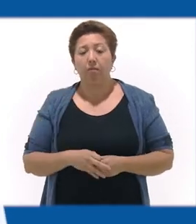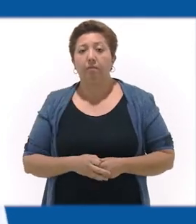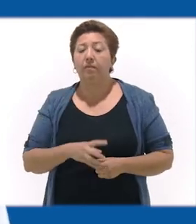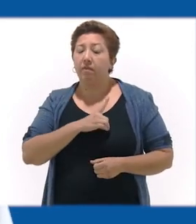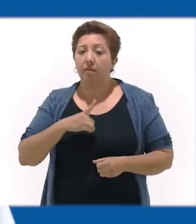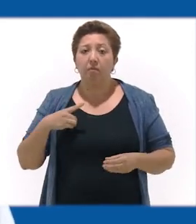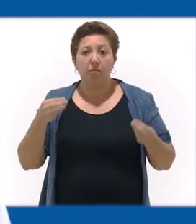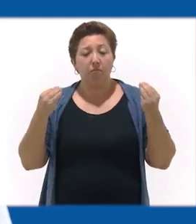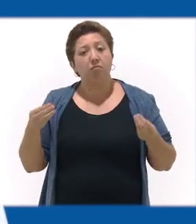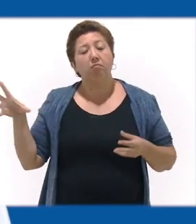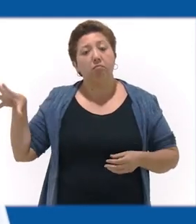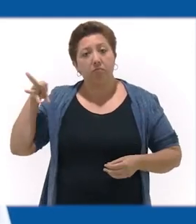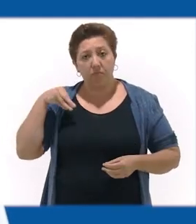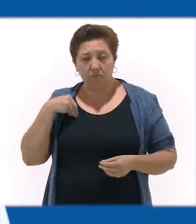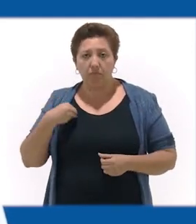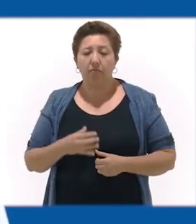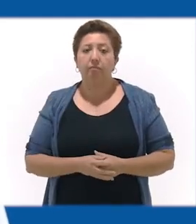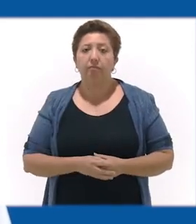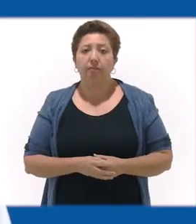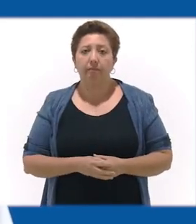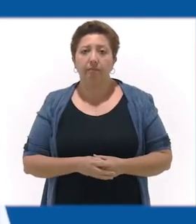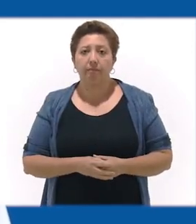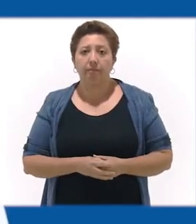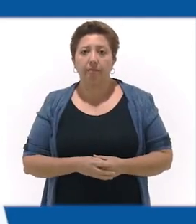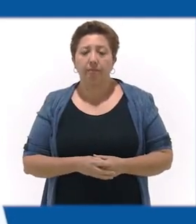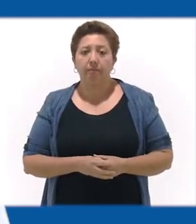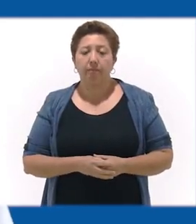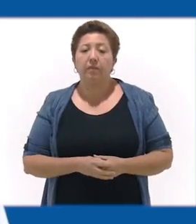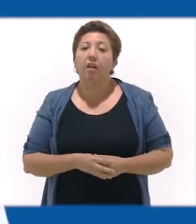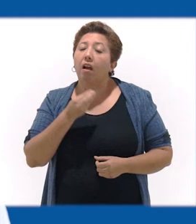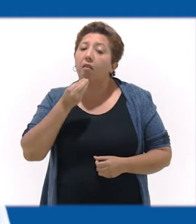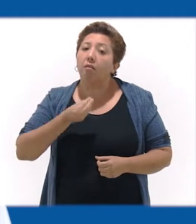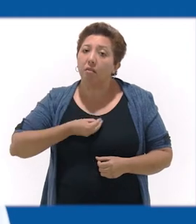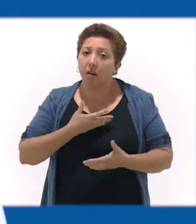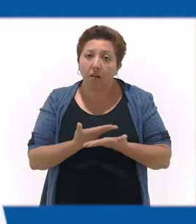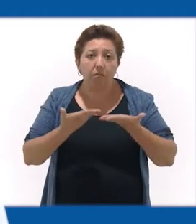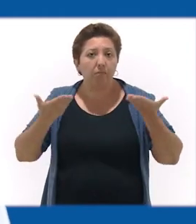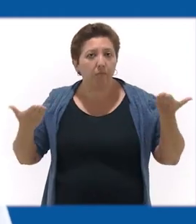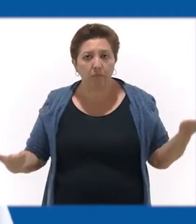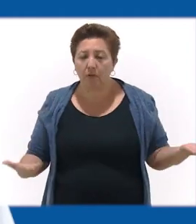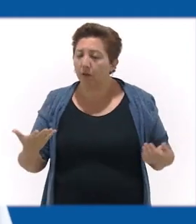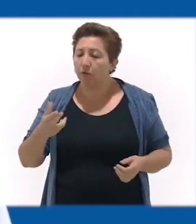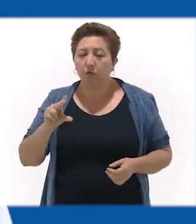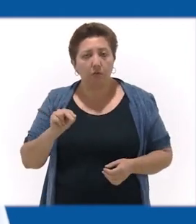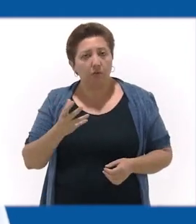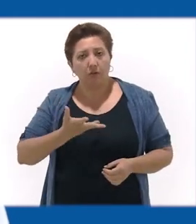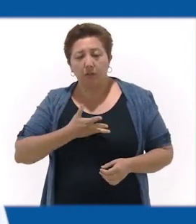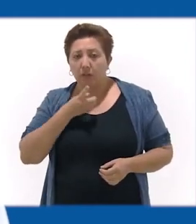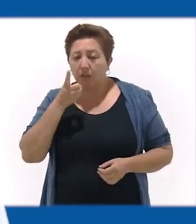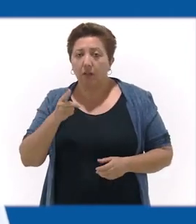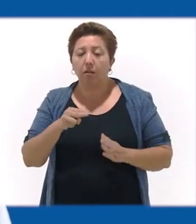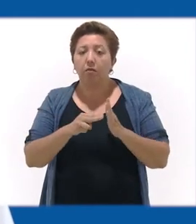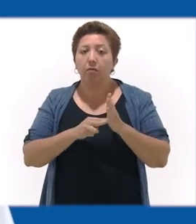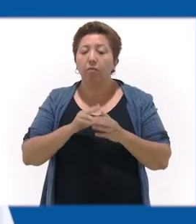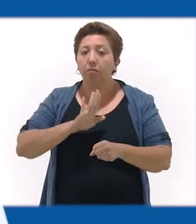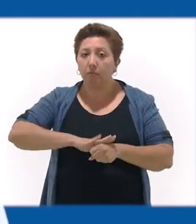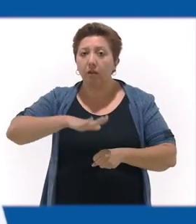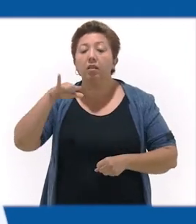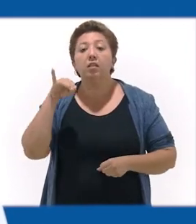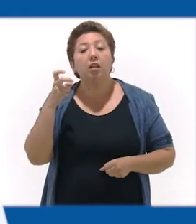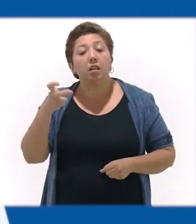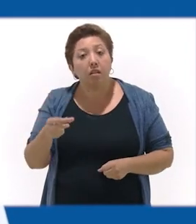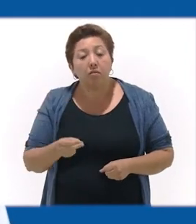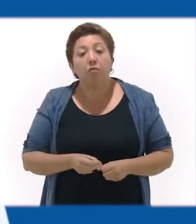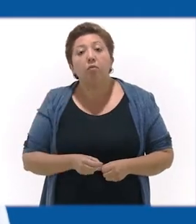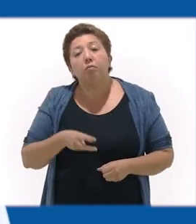si esto no se toma con seriedad y responsabilidad en estas fechas dicembrinas, seguramente en enero se tendrán que implementar nuevas